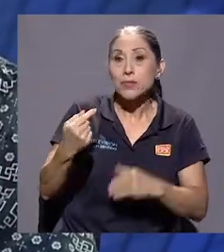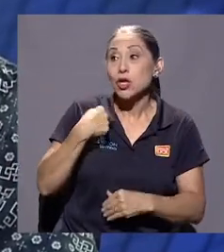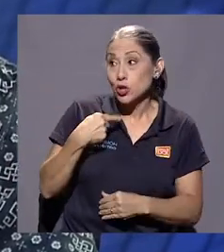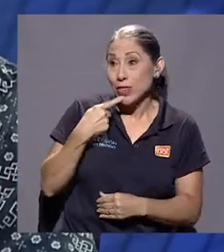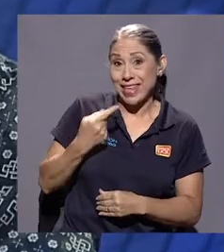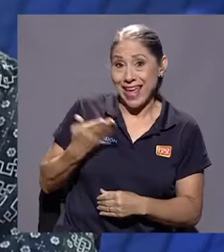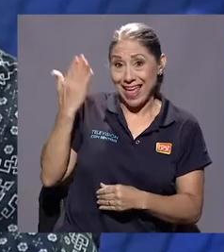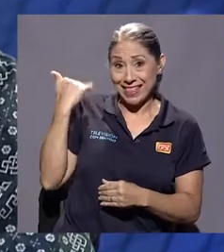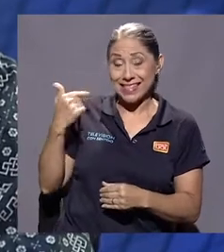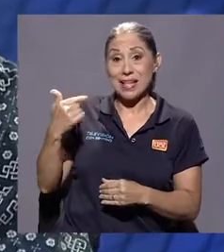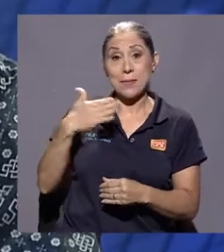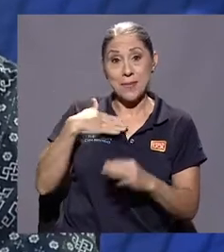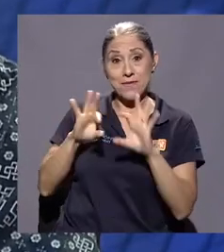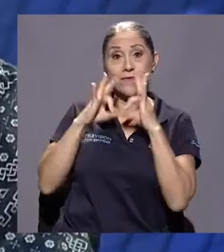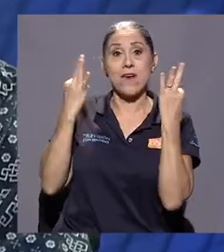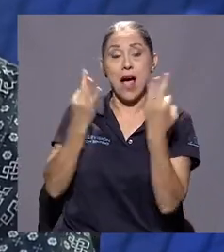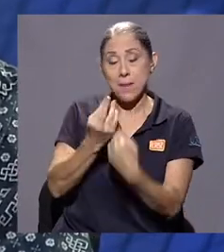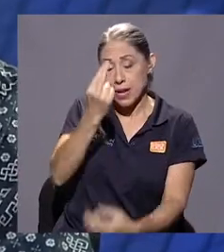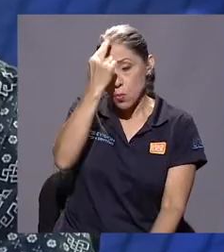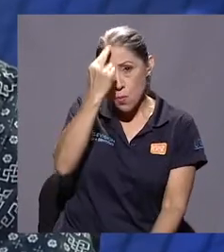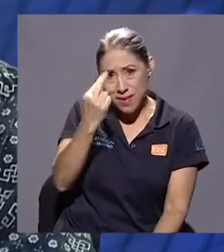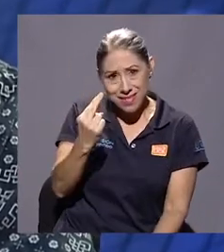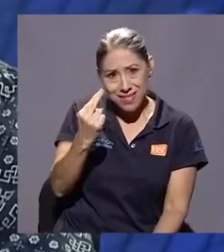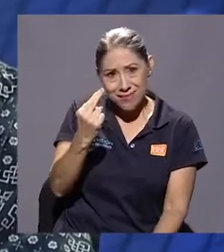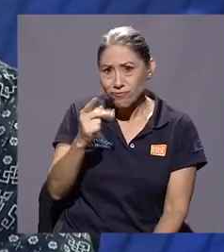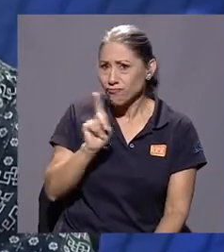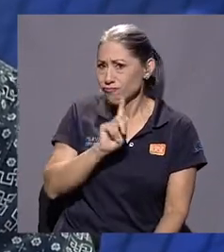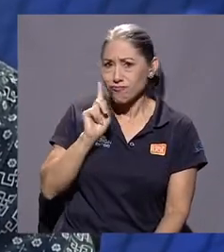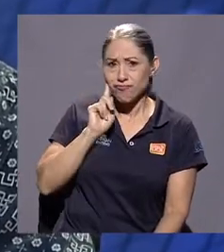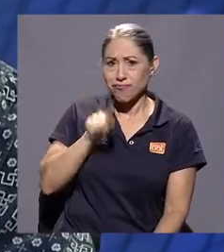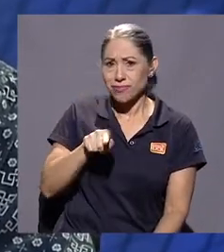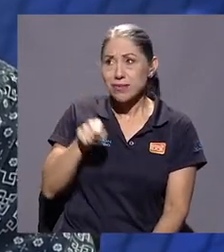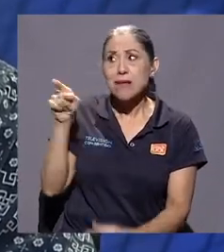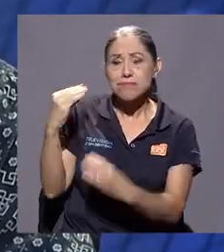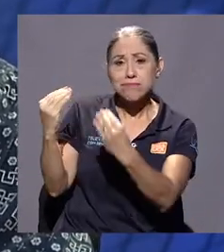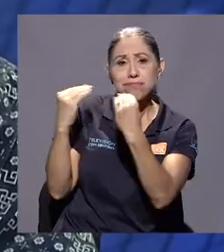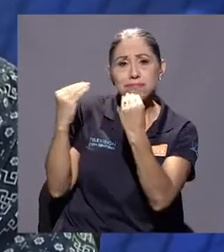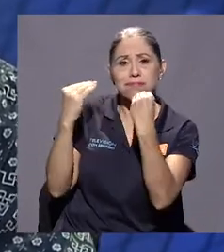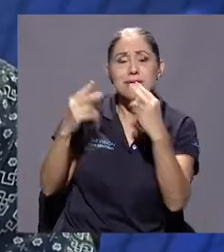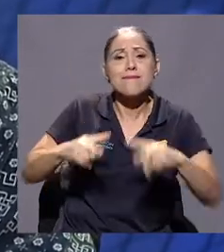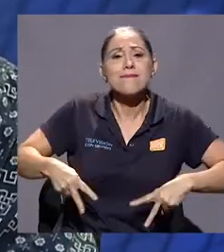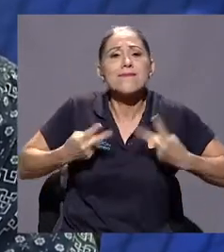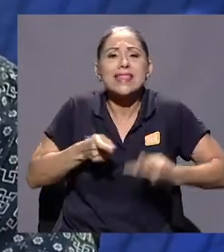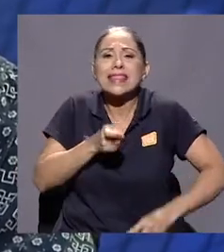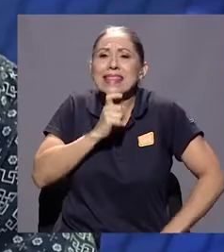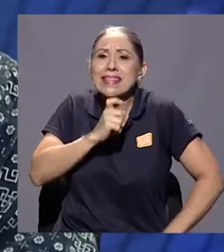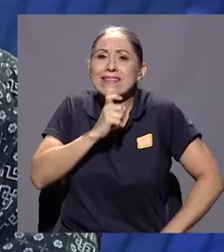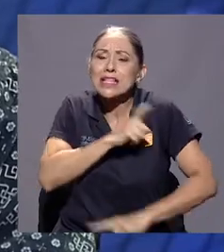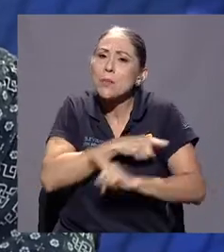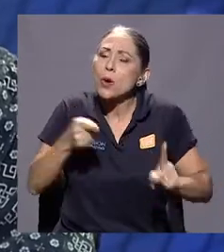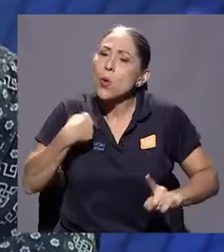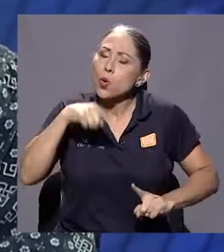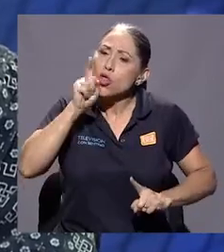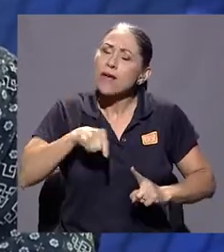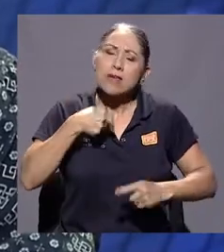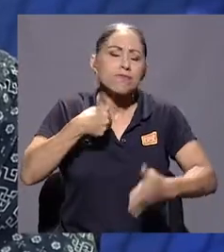venido de una familia humilde, no estoy mintiendo. Me han enseñado que la vida es difícil, pero uno tiene que siempre tener pecho para afrontar lo que venga.